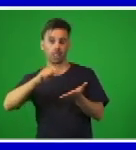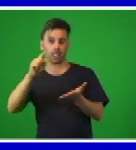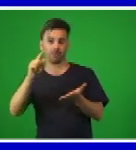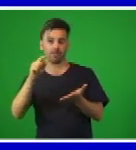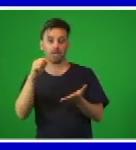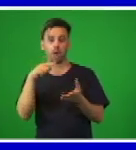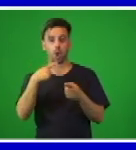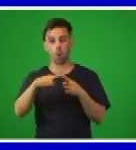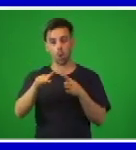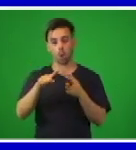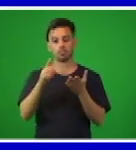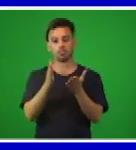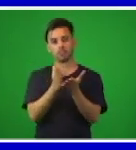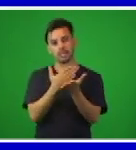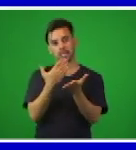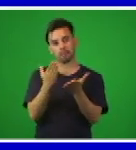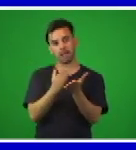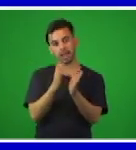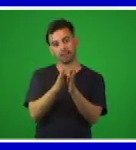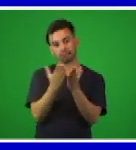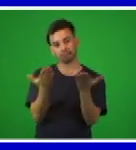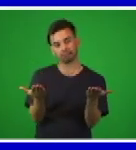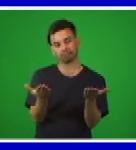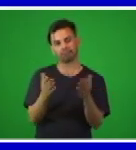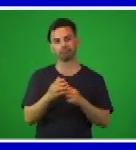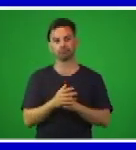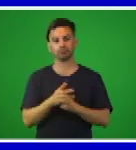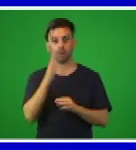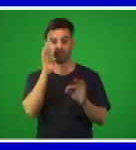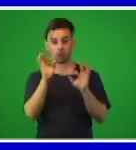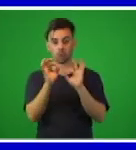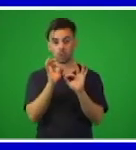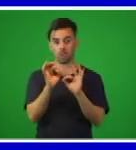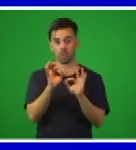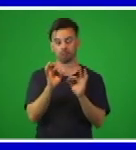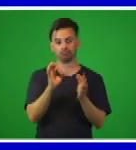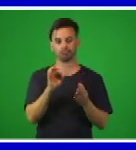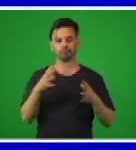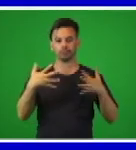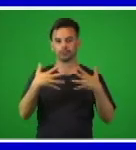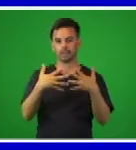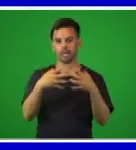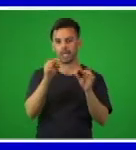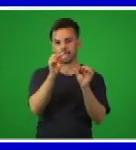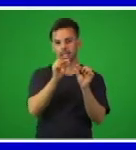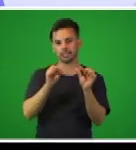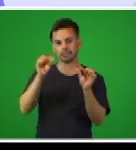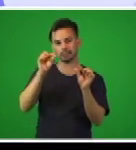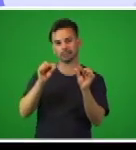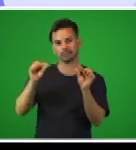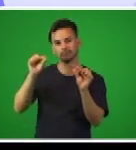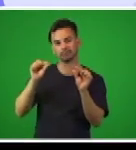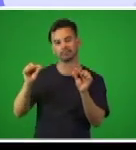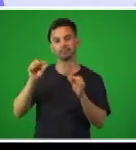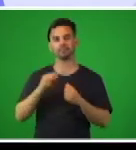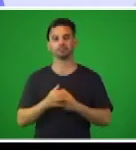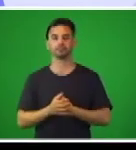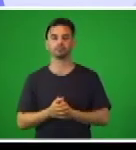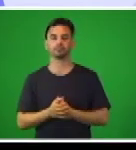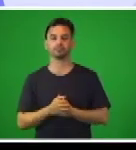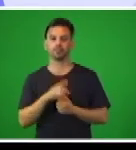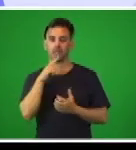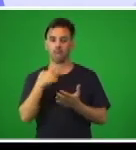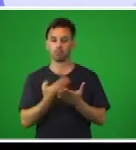libreta de lengua española, no descuidar el trazo correcto de letras y enlaces. Le estamos